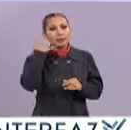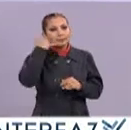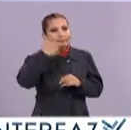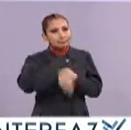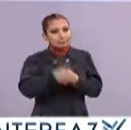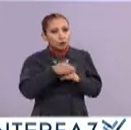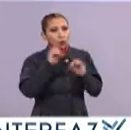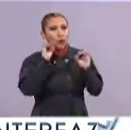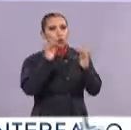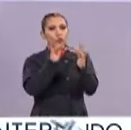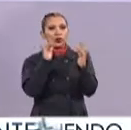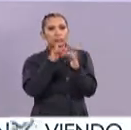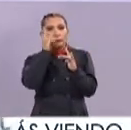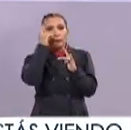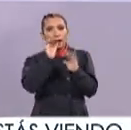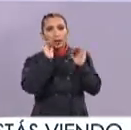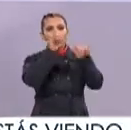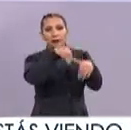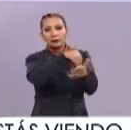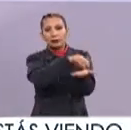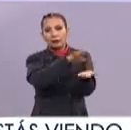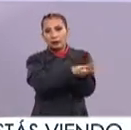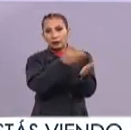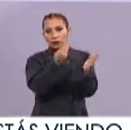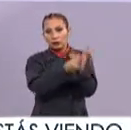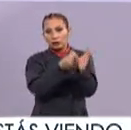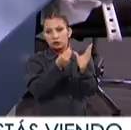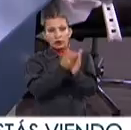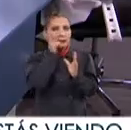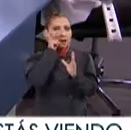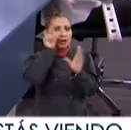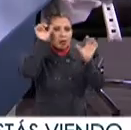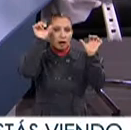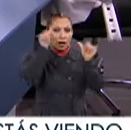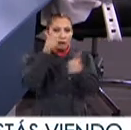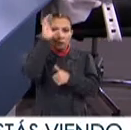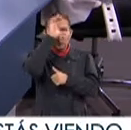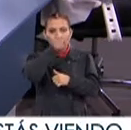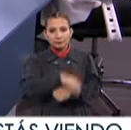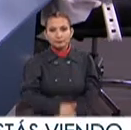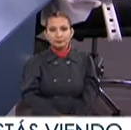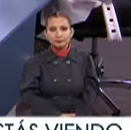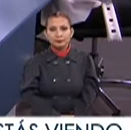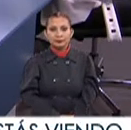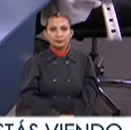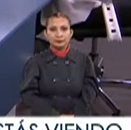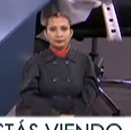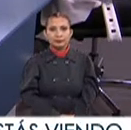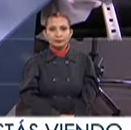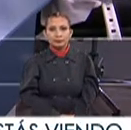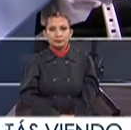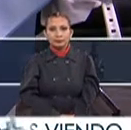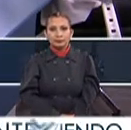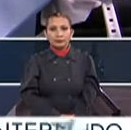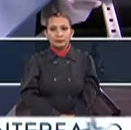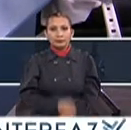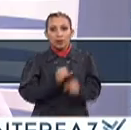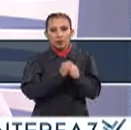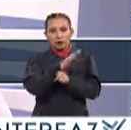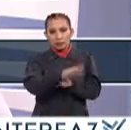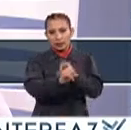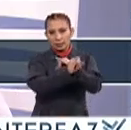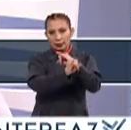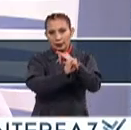teléfonos O los contactos Para inscribirse A este curso El vino Arte y cultura Claro que sí Tenemos la información